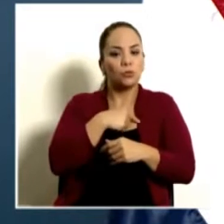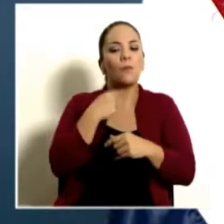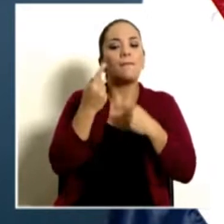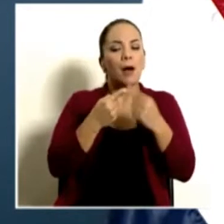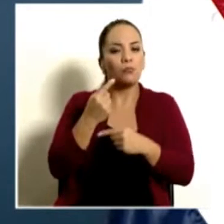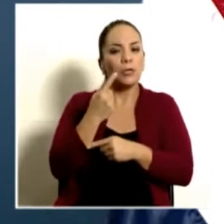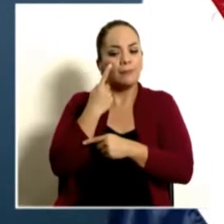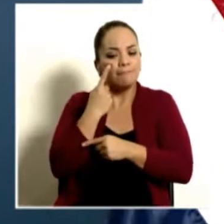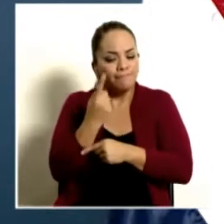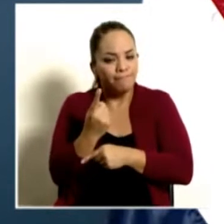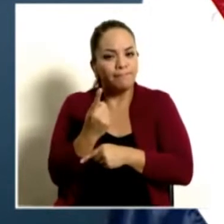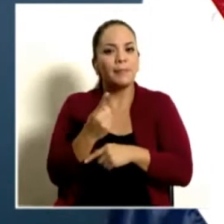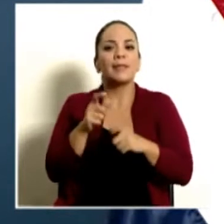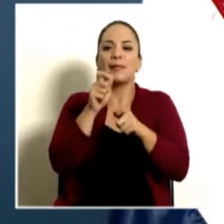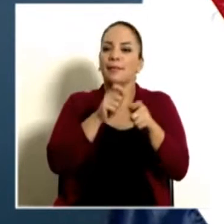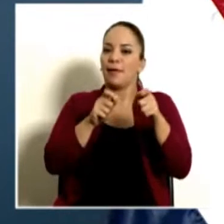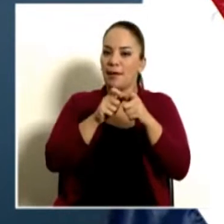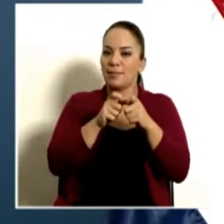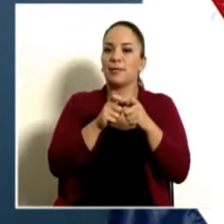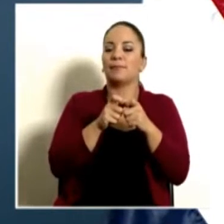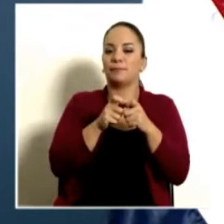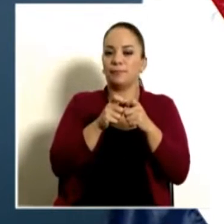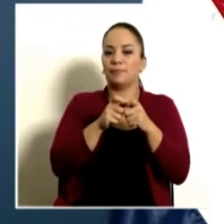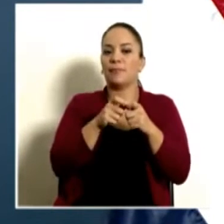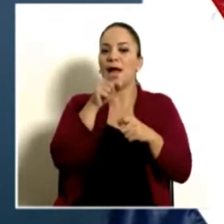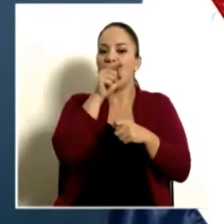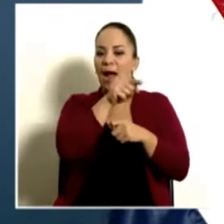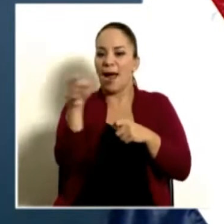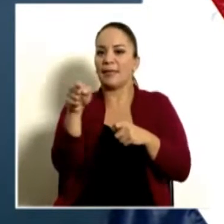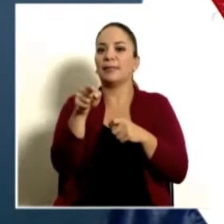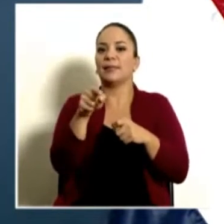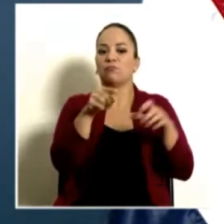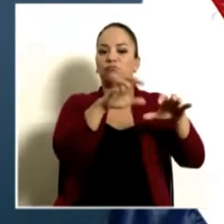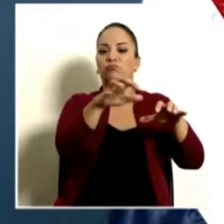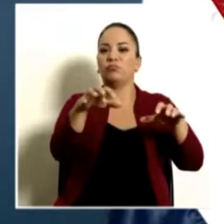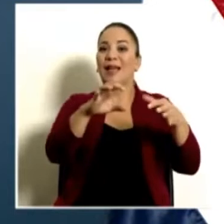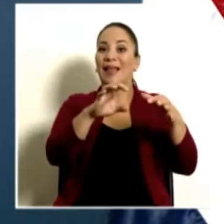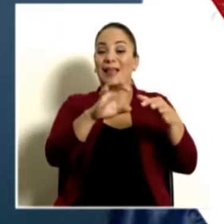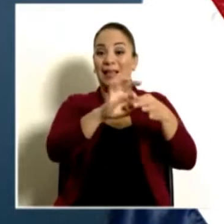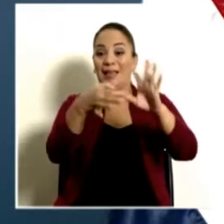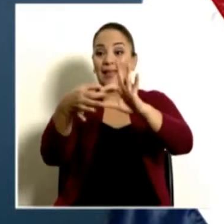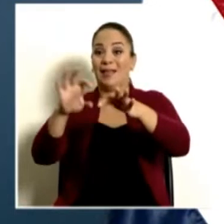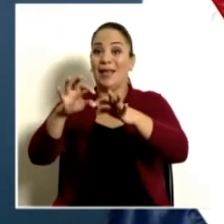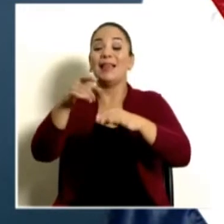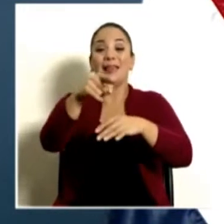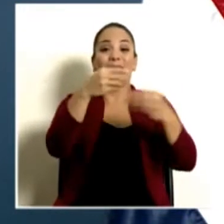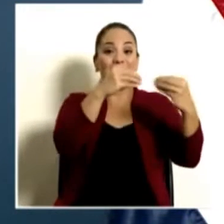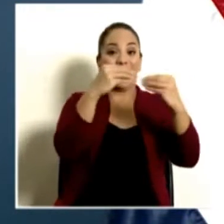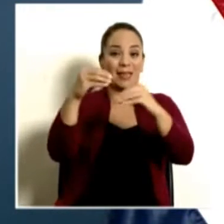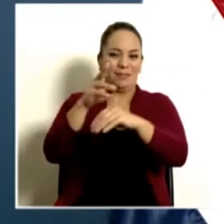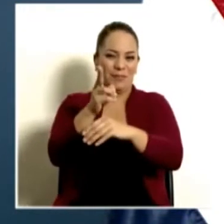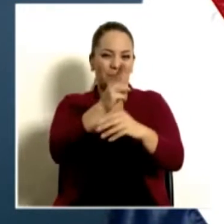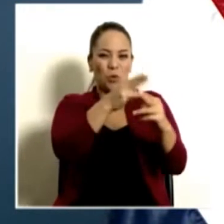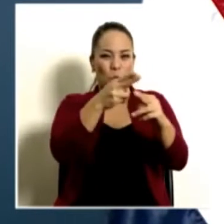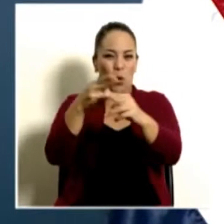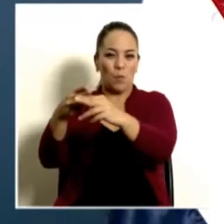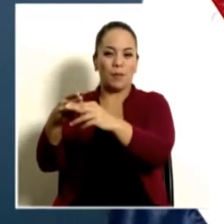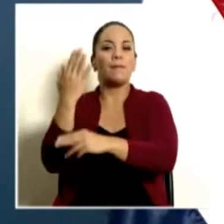mucho detalle a esa cadena de tiendas porque existe la